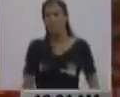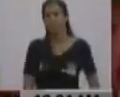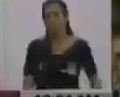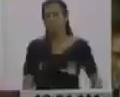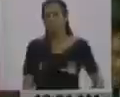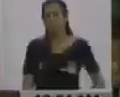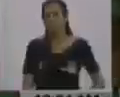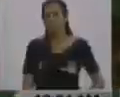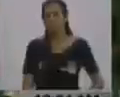Aplausos. Aplausos. Aplausos. Aplausos. Aplausos. Gracias